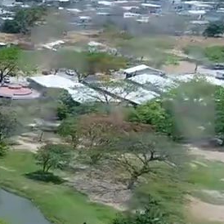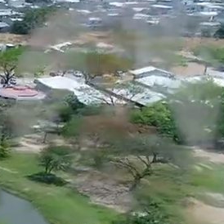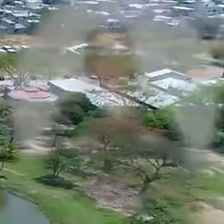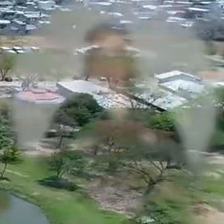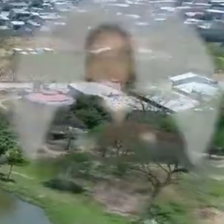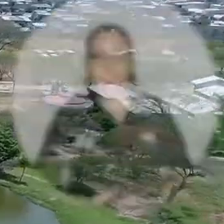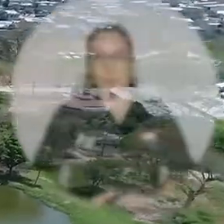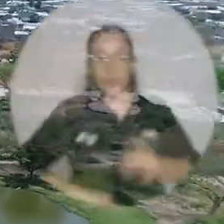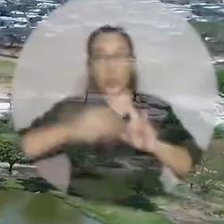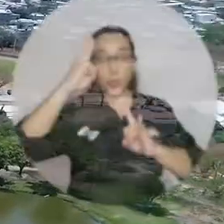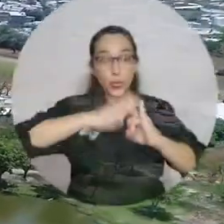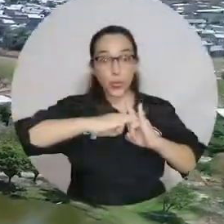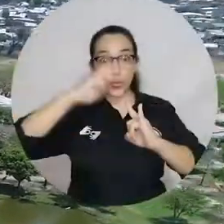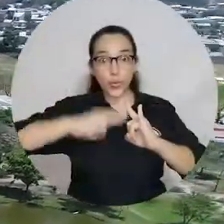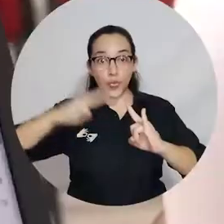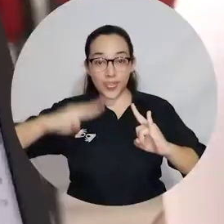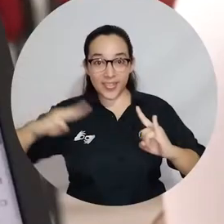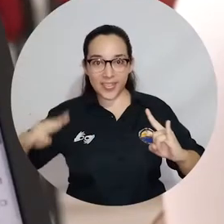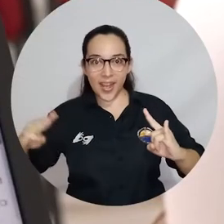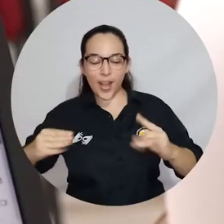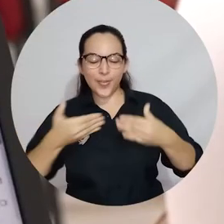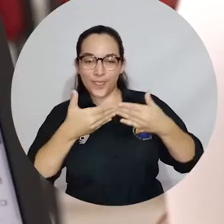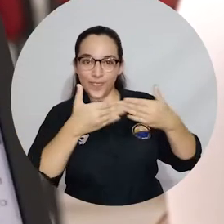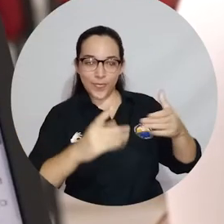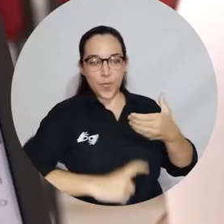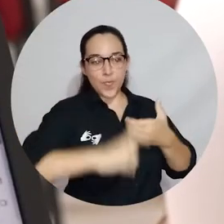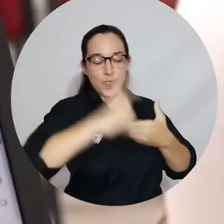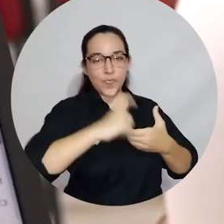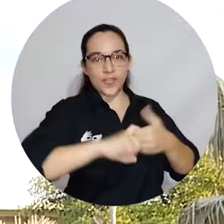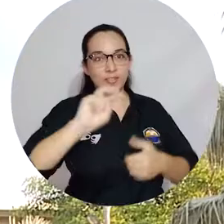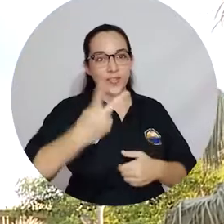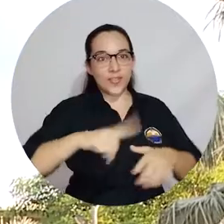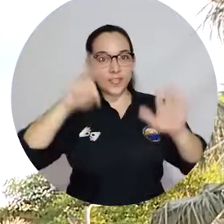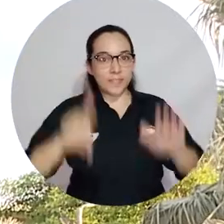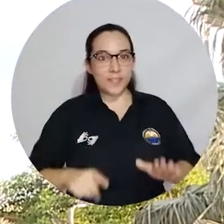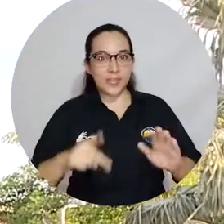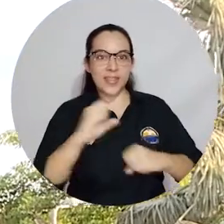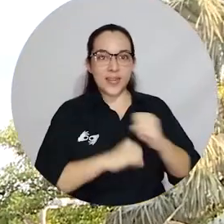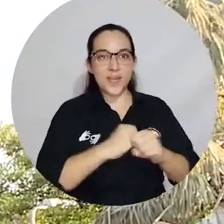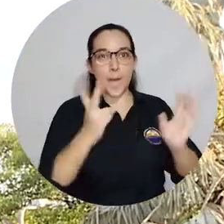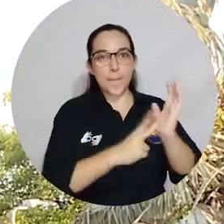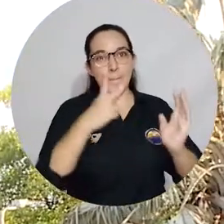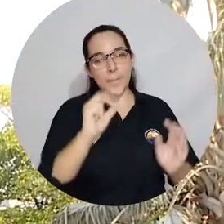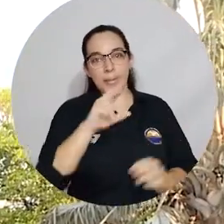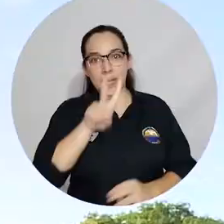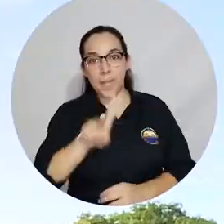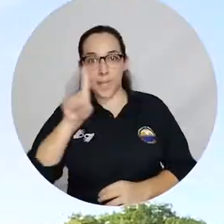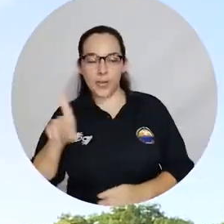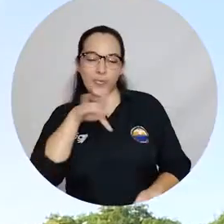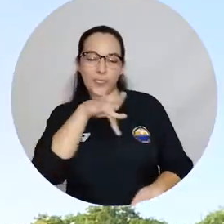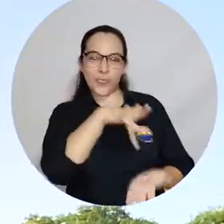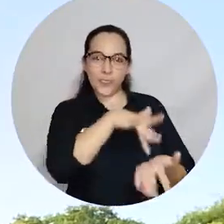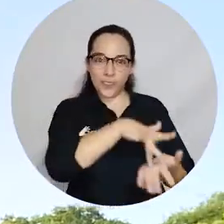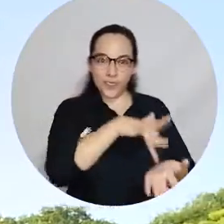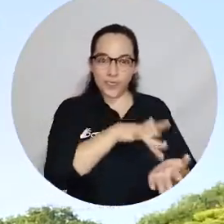La Universidad del Magdalena abrió inscripciones para el segundo semestre de 2021 en la modalidad de pregrado presencial. Serán